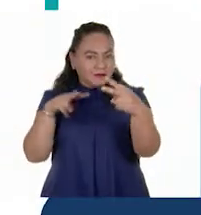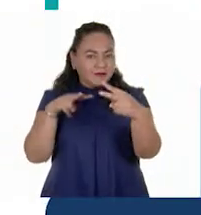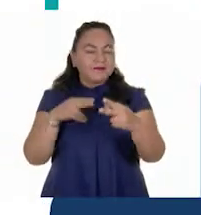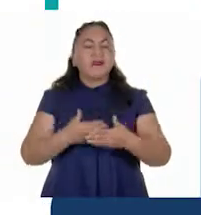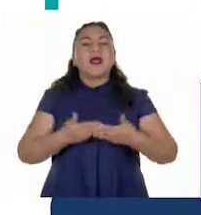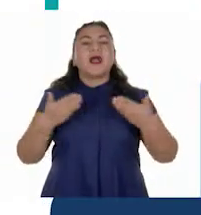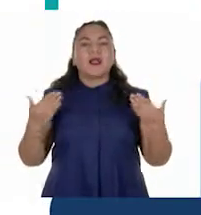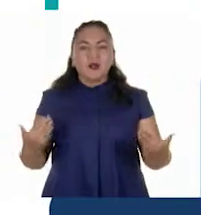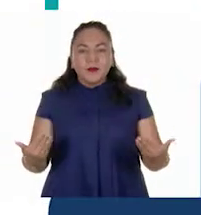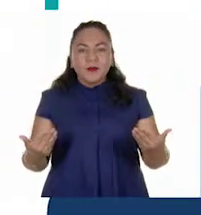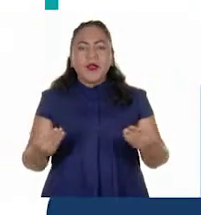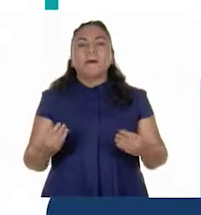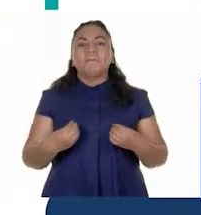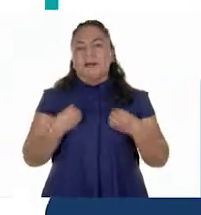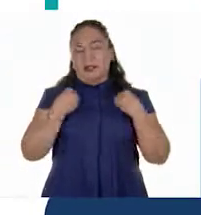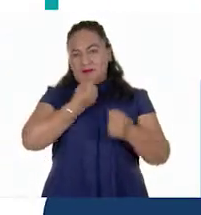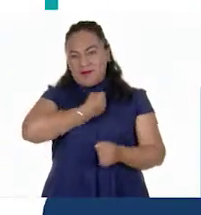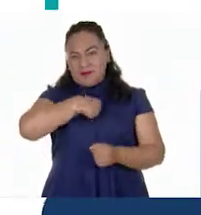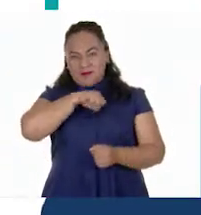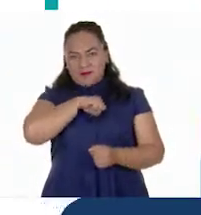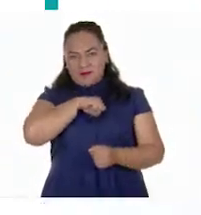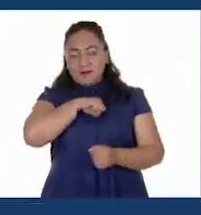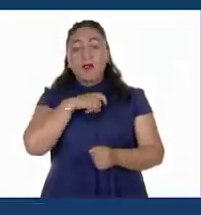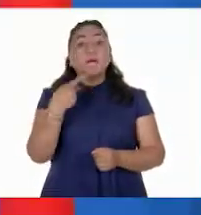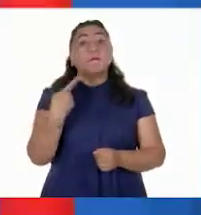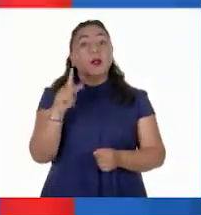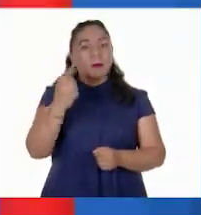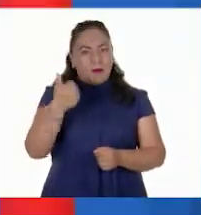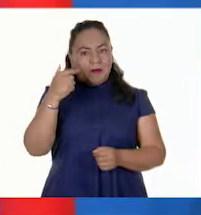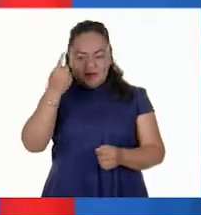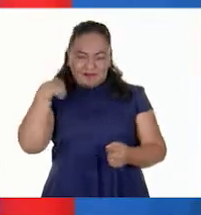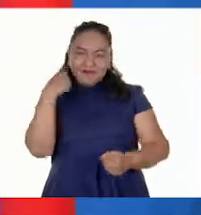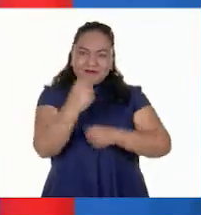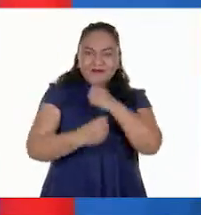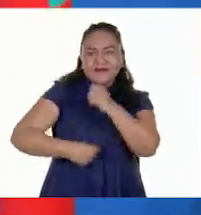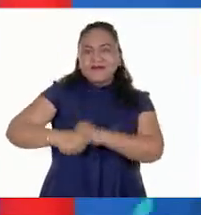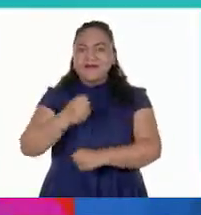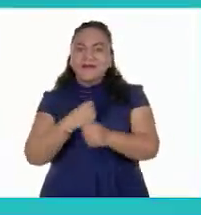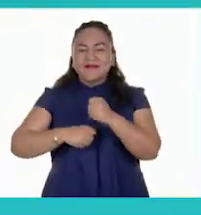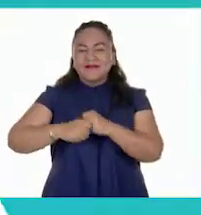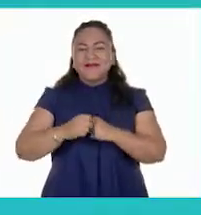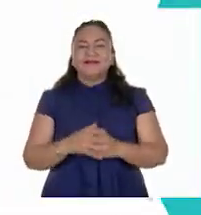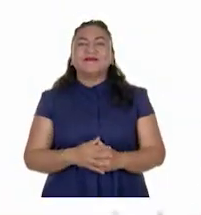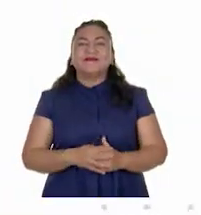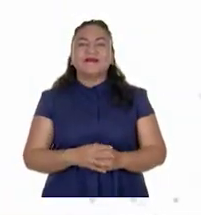continuación, vida saludable. Pero antes, a movernos un poco.